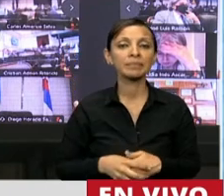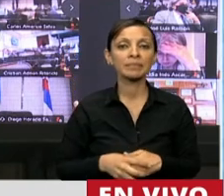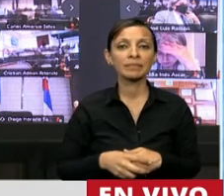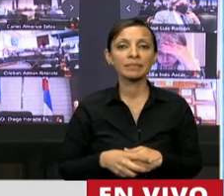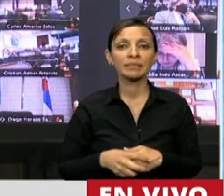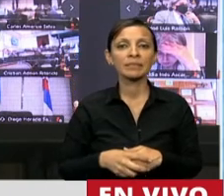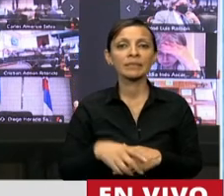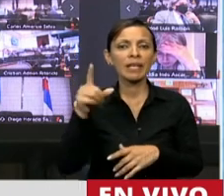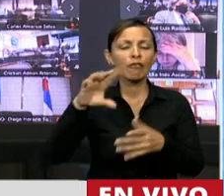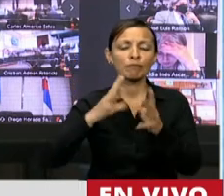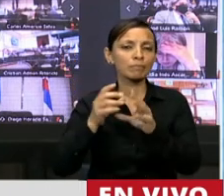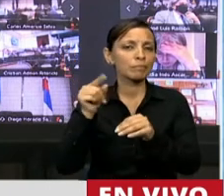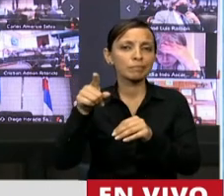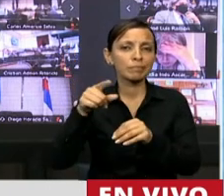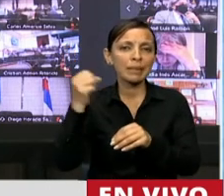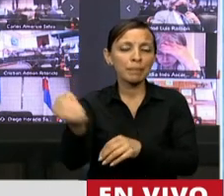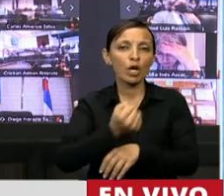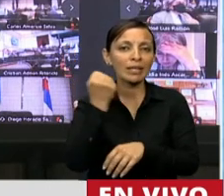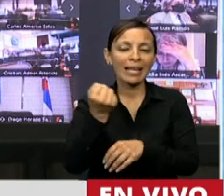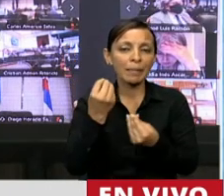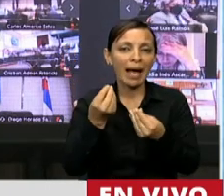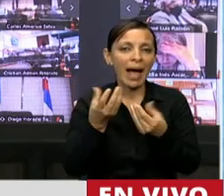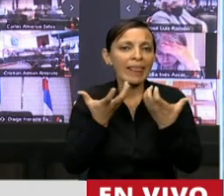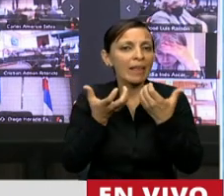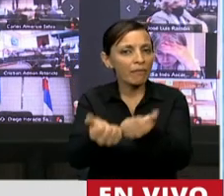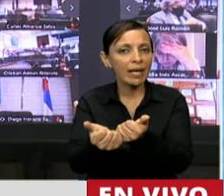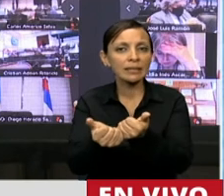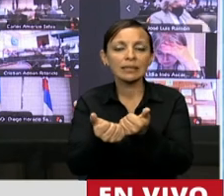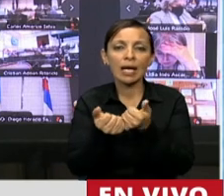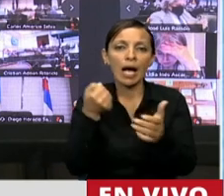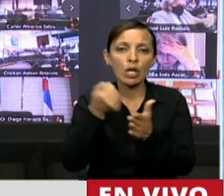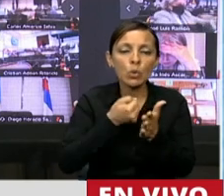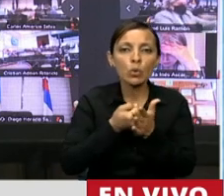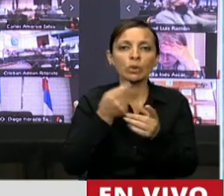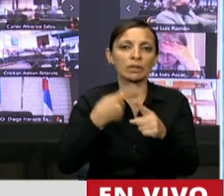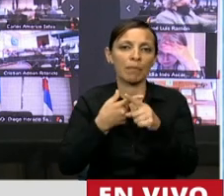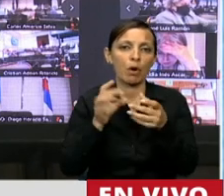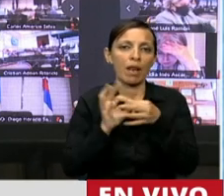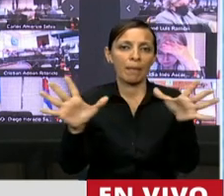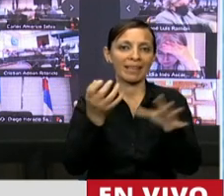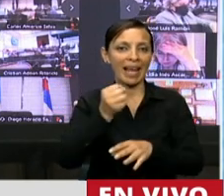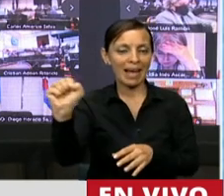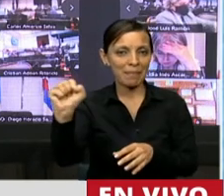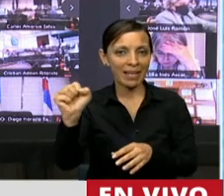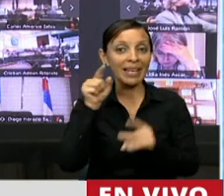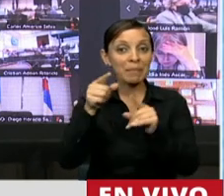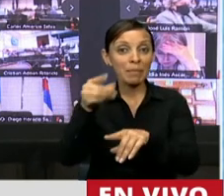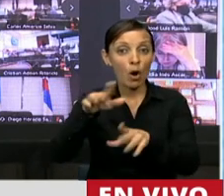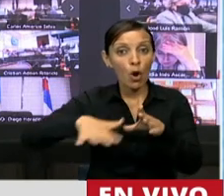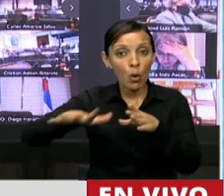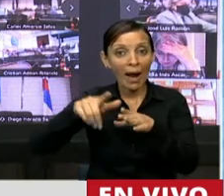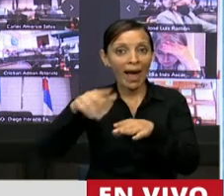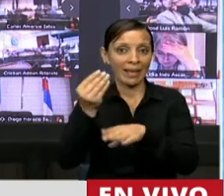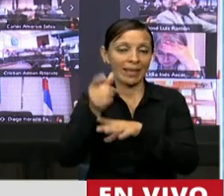un nodo central en la defensa y en la lucha por la liberación de nuestra patria y ahí el general Güemes tenía